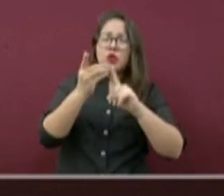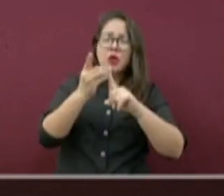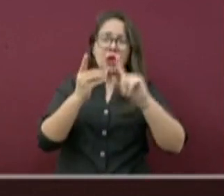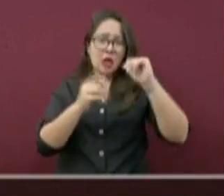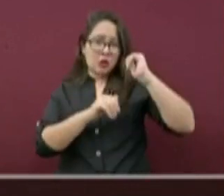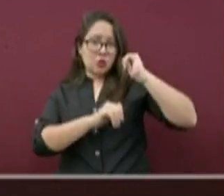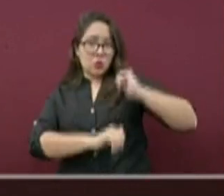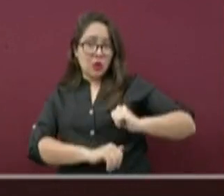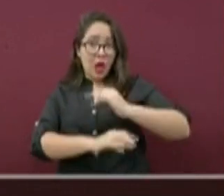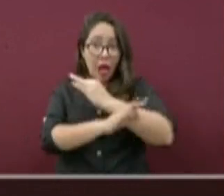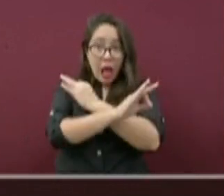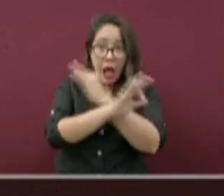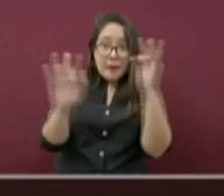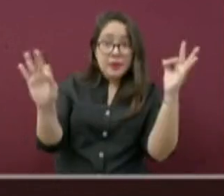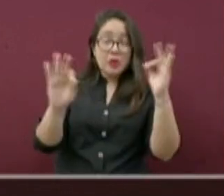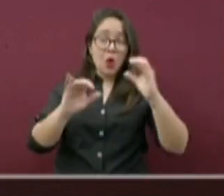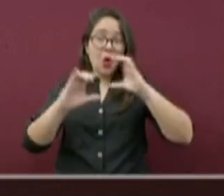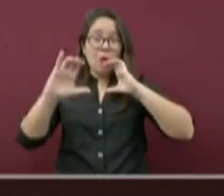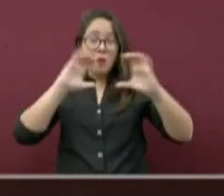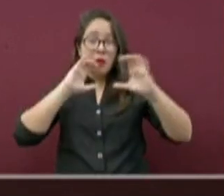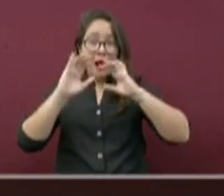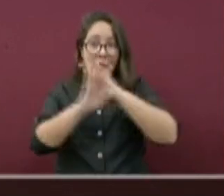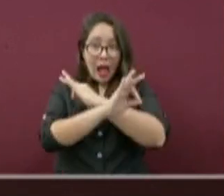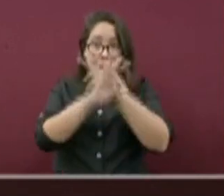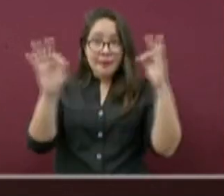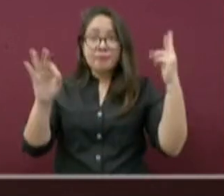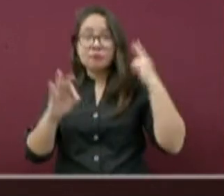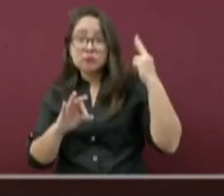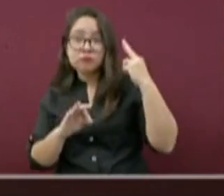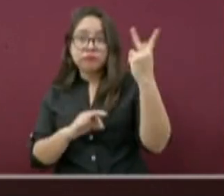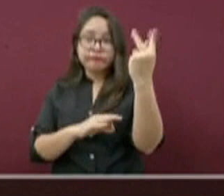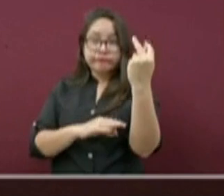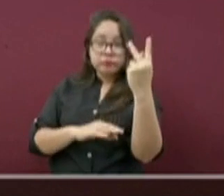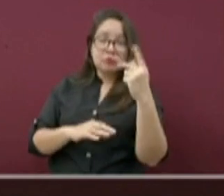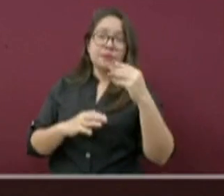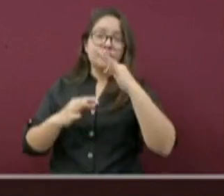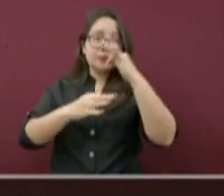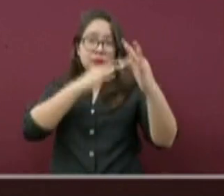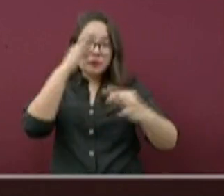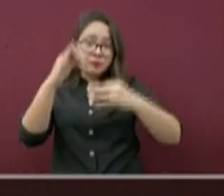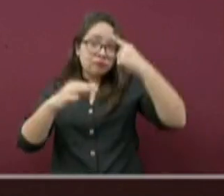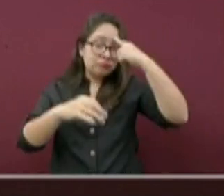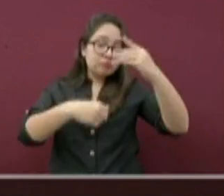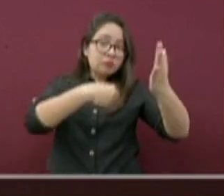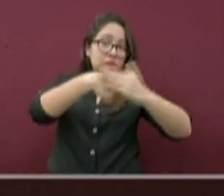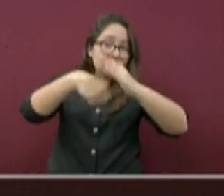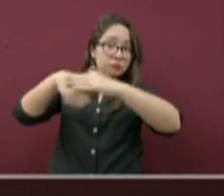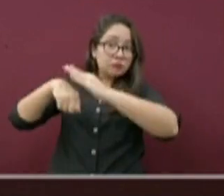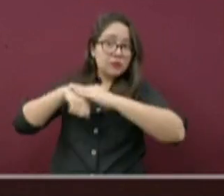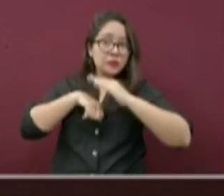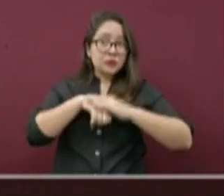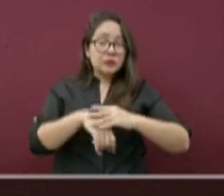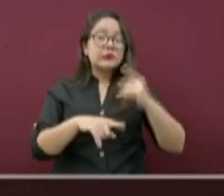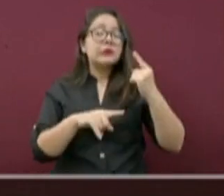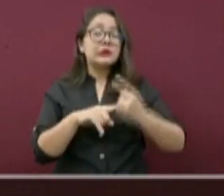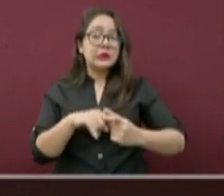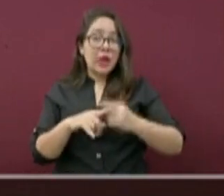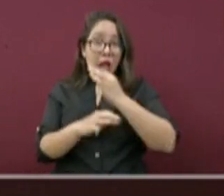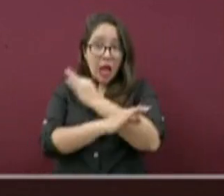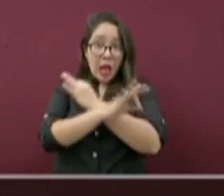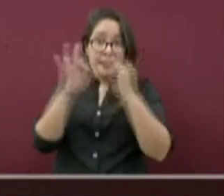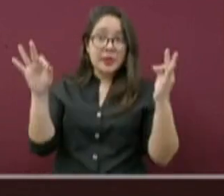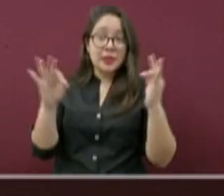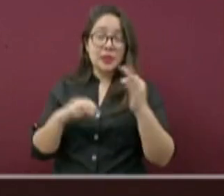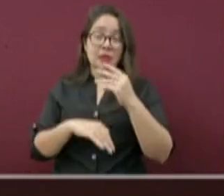las autoridades y medios de comunicación, así como estar atentos a los alertamientos que emiten en conjunto Protección